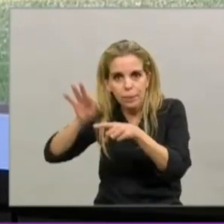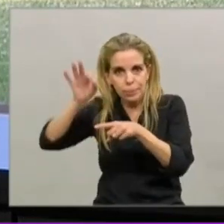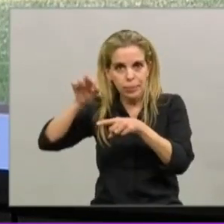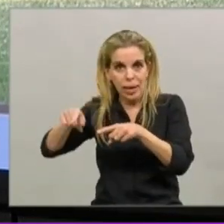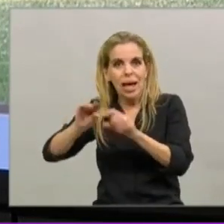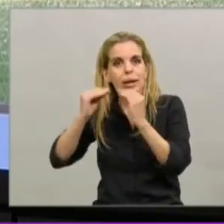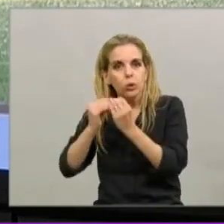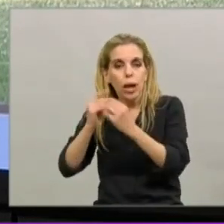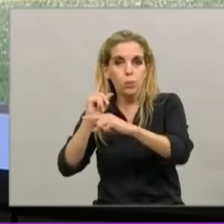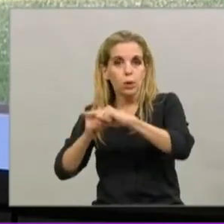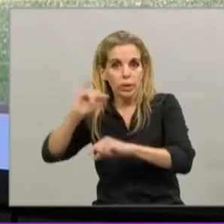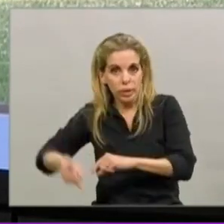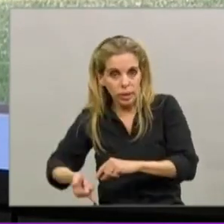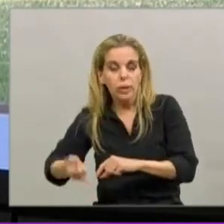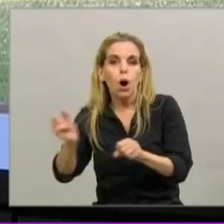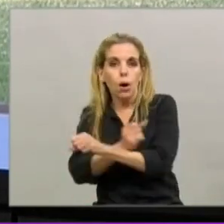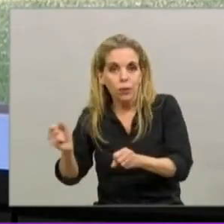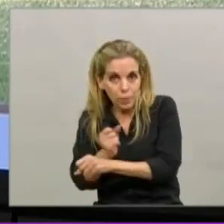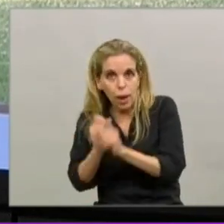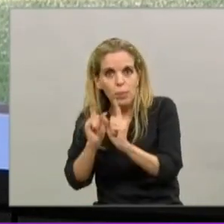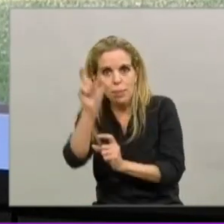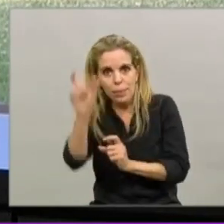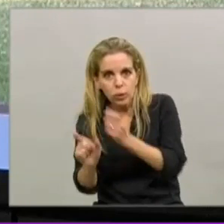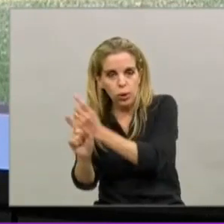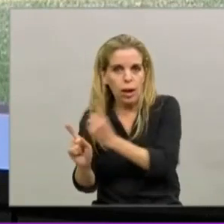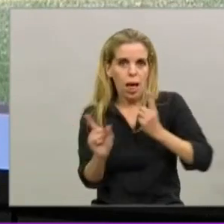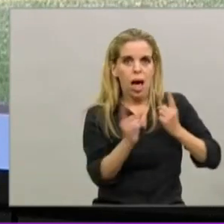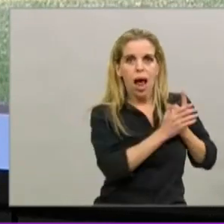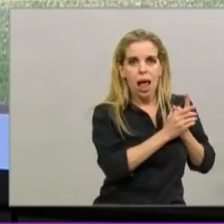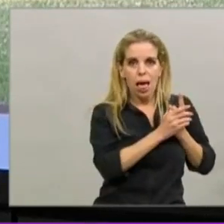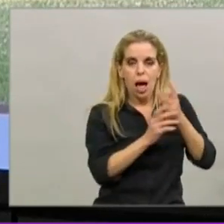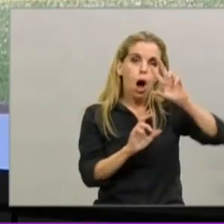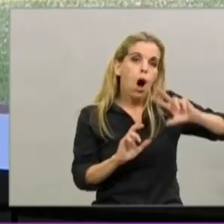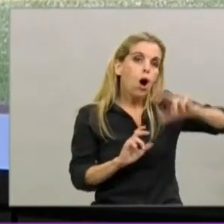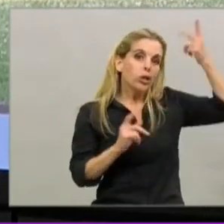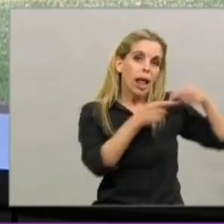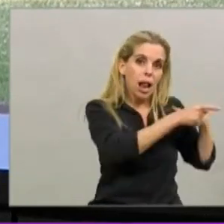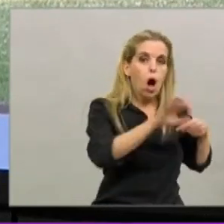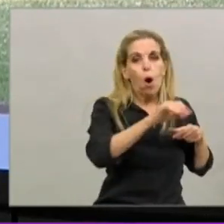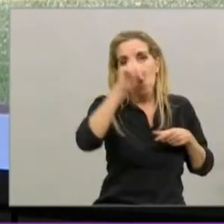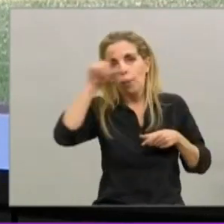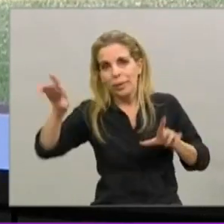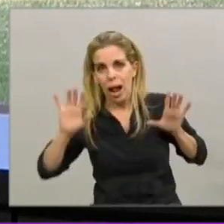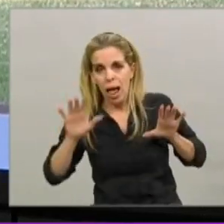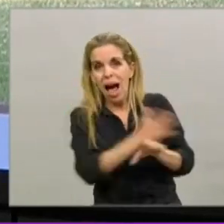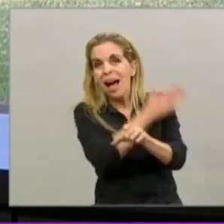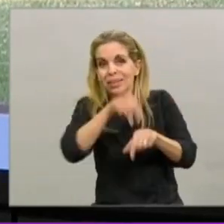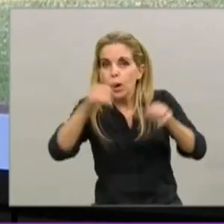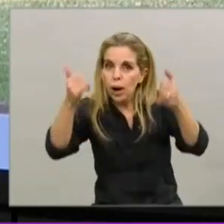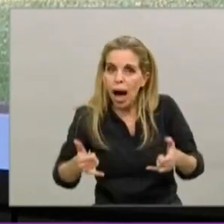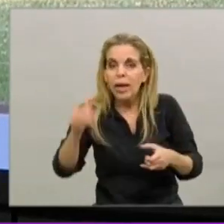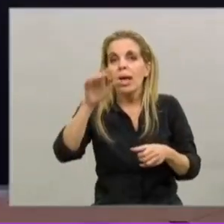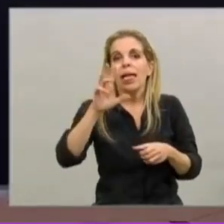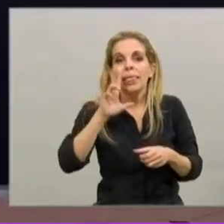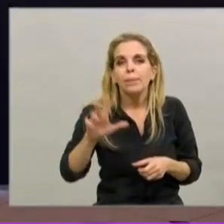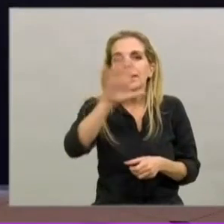positivo, se los aísla. De los datos que daba antes, tenemos 3.512 personas hoy aisladas en hoteles en la